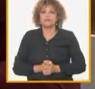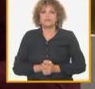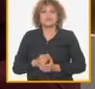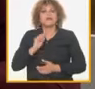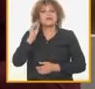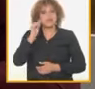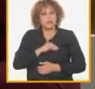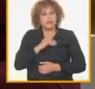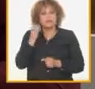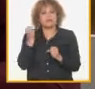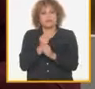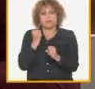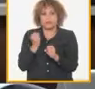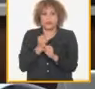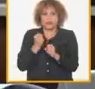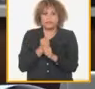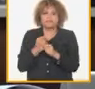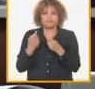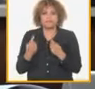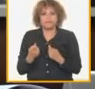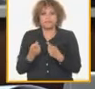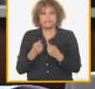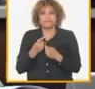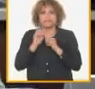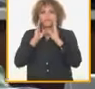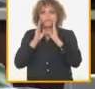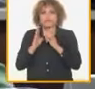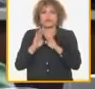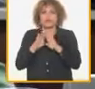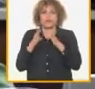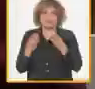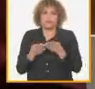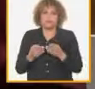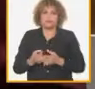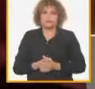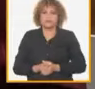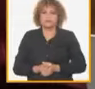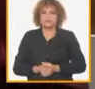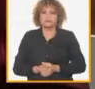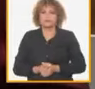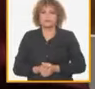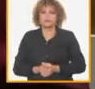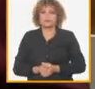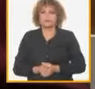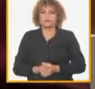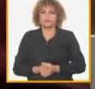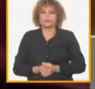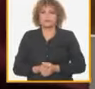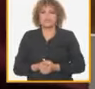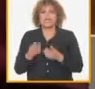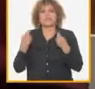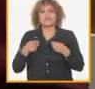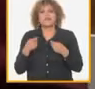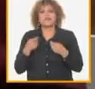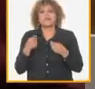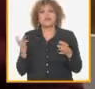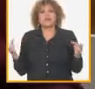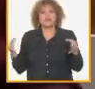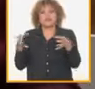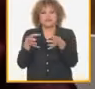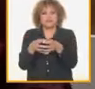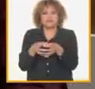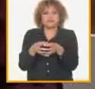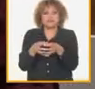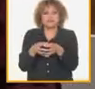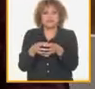tenemos que realizar dirigido a este asunto y yo creo que hay que sumar hay que